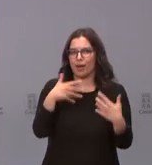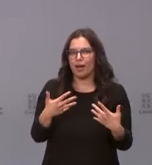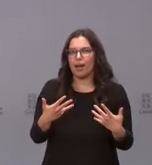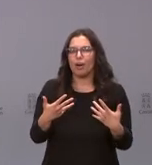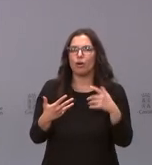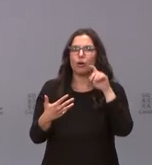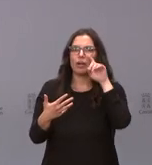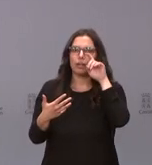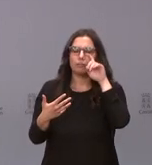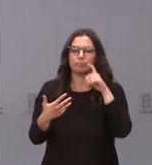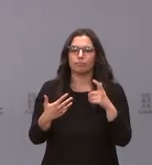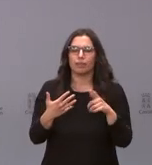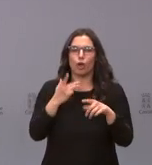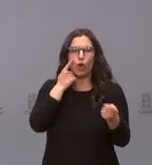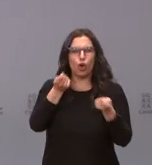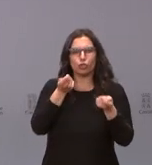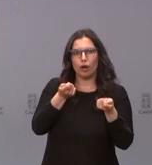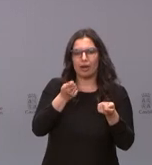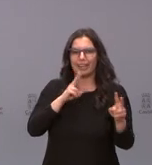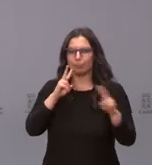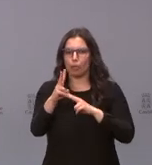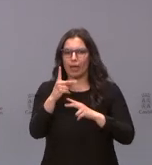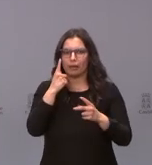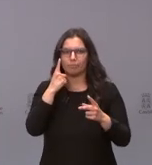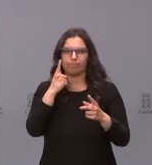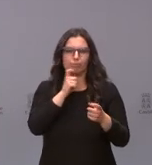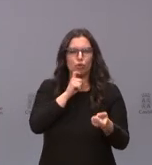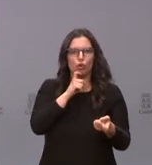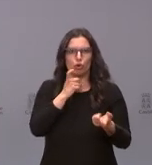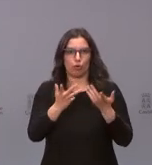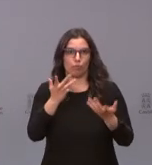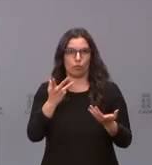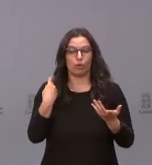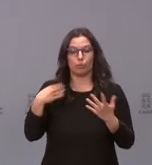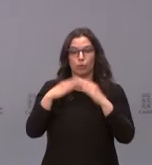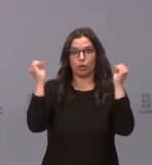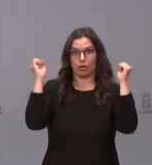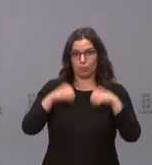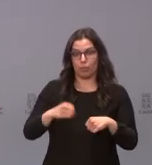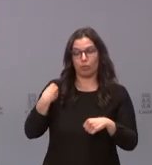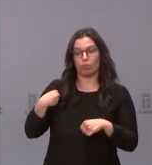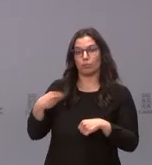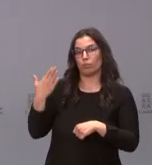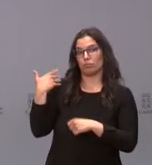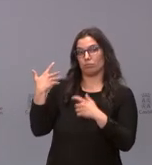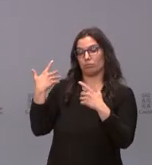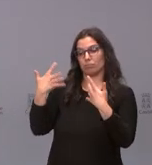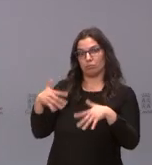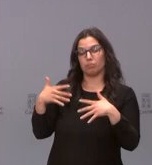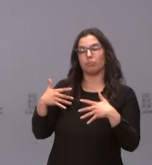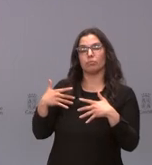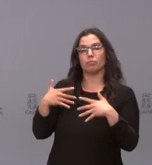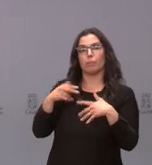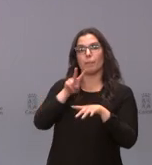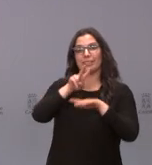coordinada para el control de la transmisión aprobado por el Consejo Interterritorial el pasado 26 de marzo